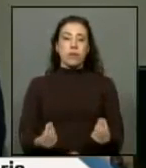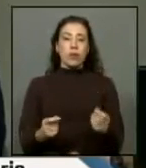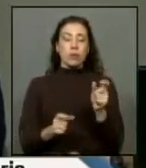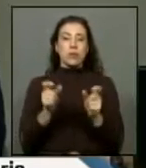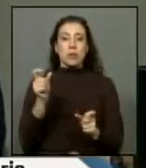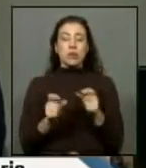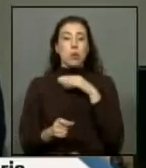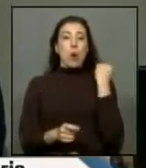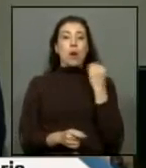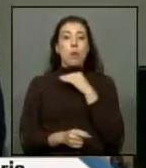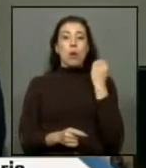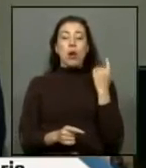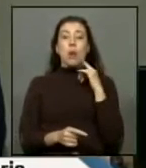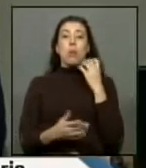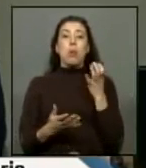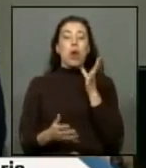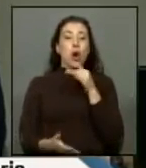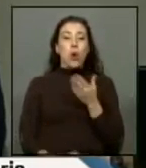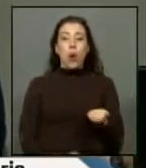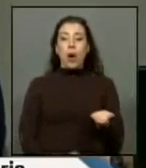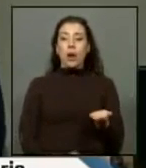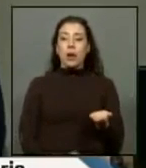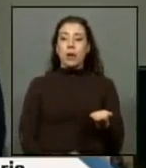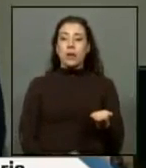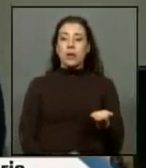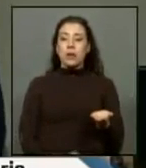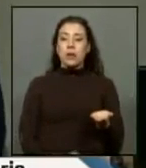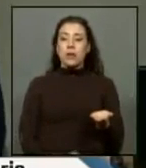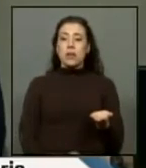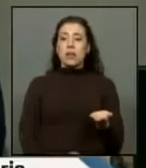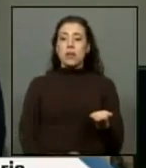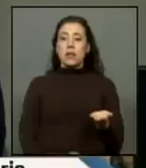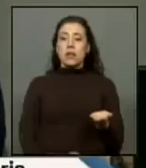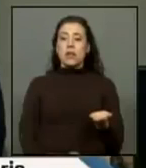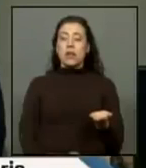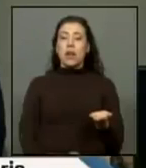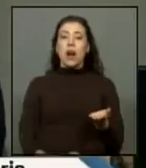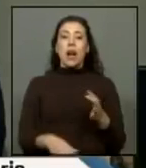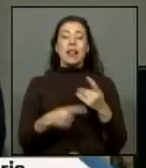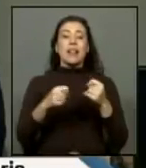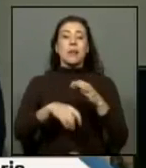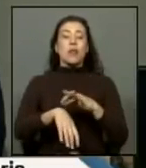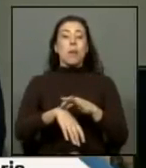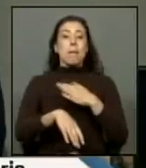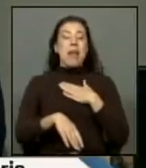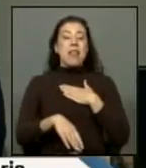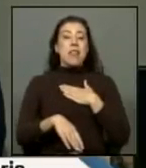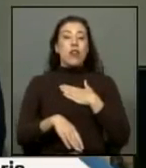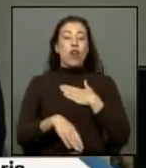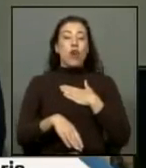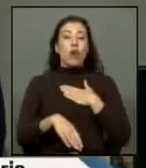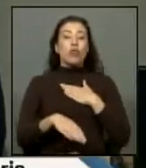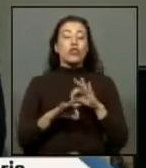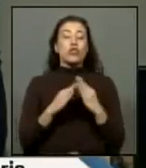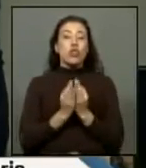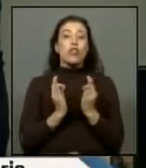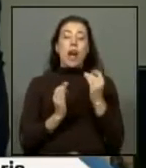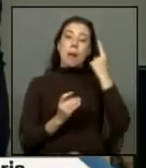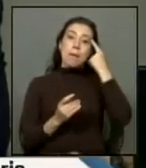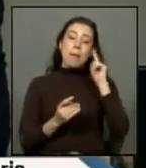personas se mueren porque no tienen la cobertura necesaria médica para poder cubrir las necesidades de